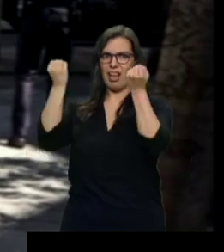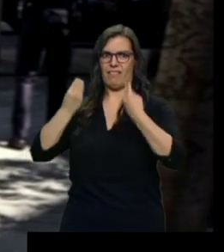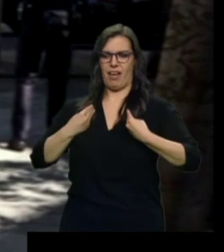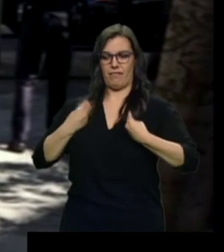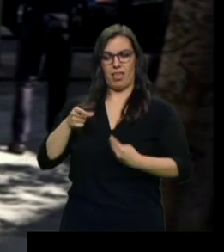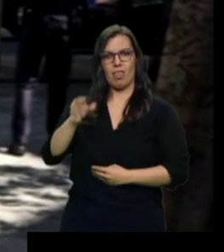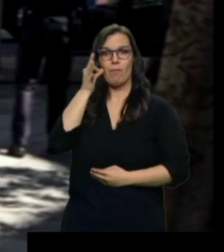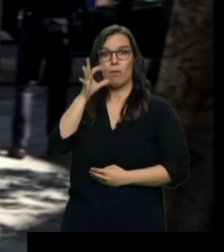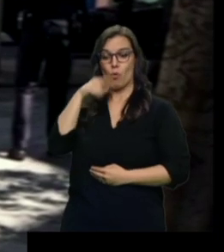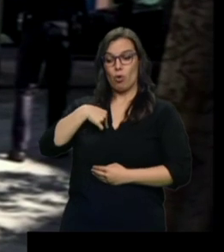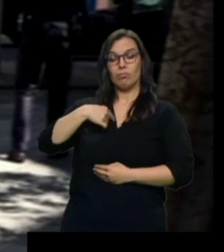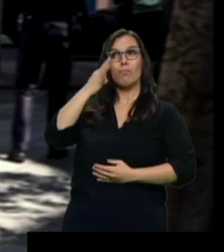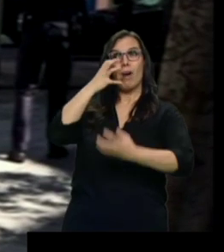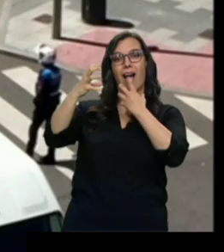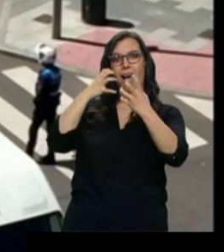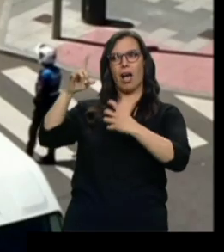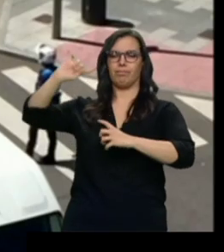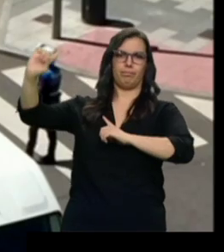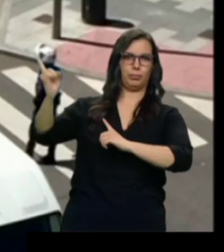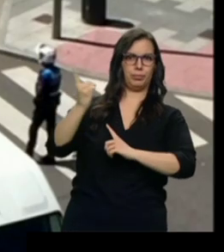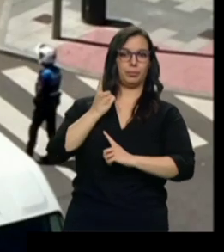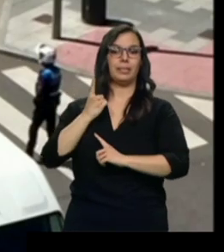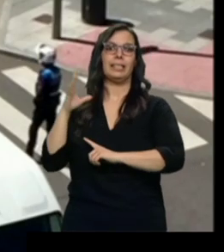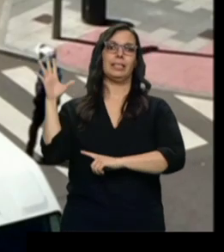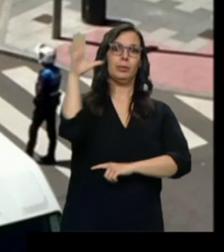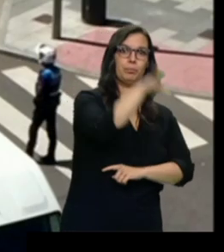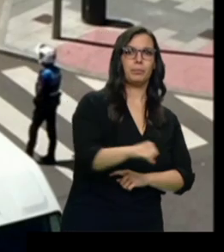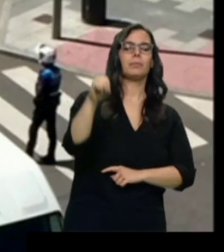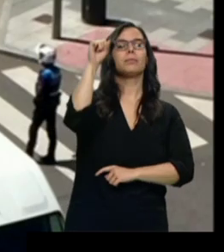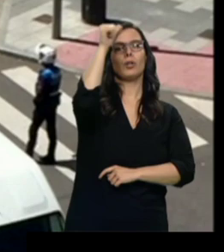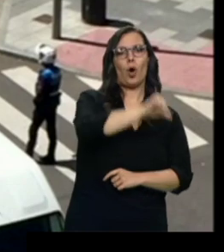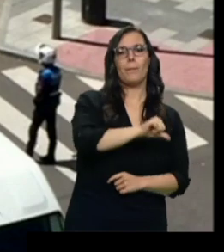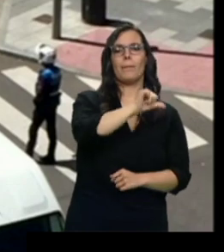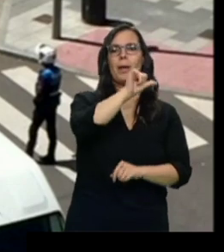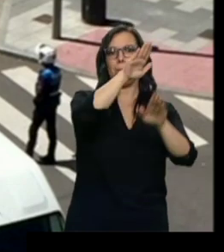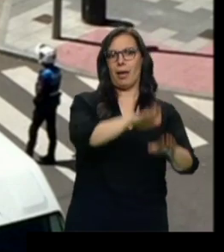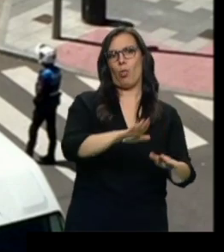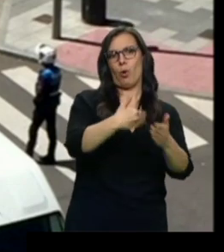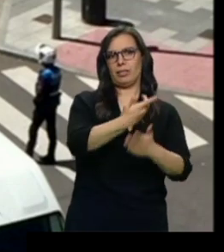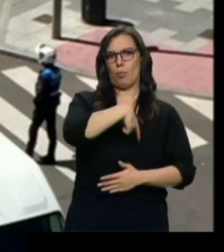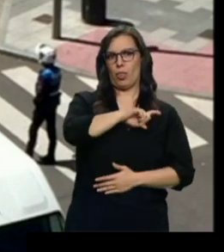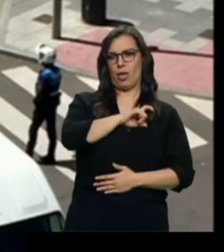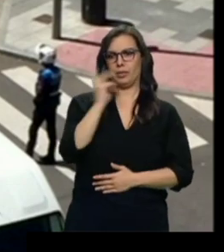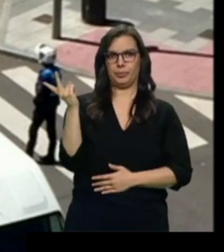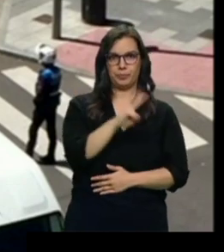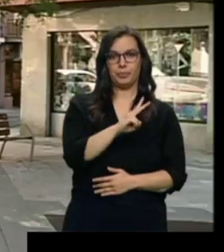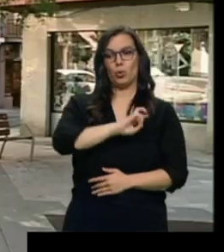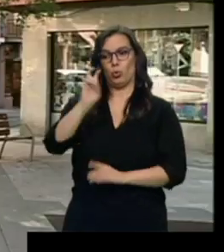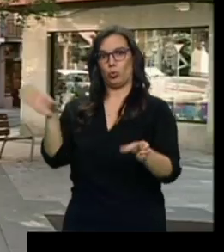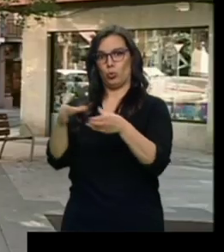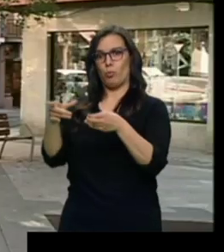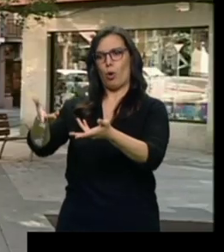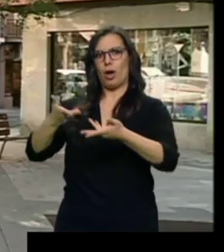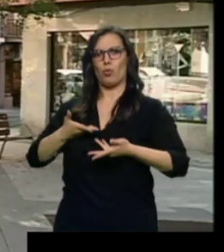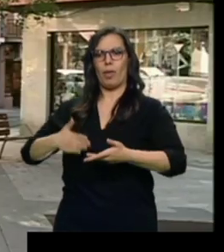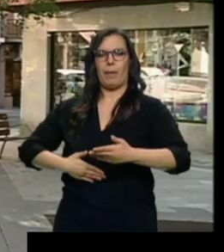porque ante sus gritos varias personas se lanzaron a retener al agresor, inmovilizándolo hasta que llegó la policía. También otro grupo de personas ayudaba a la